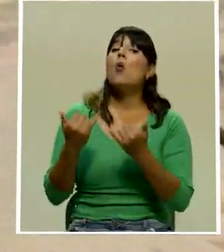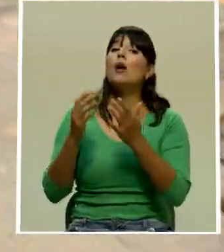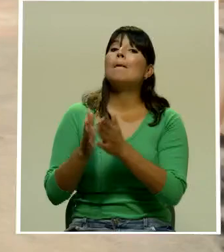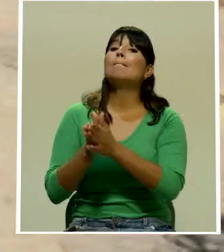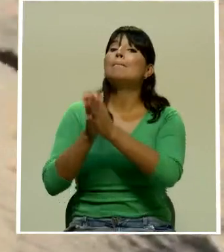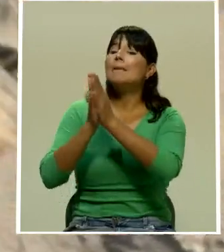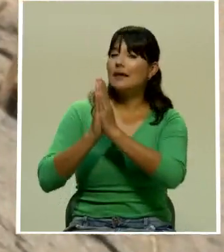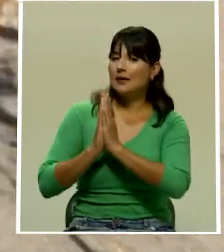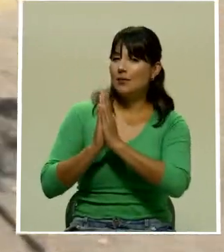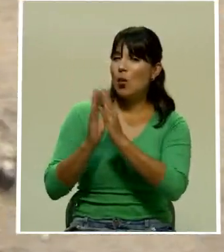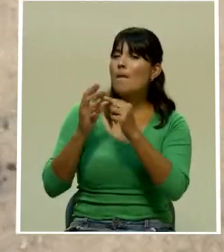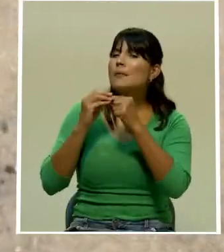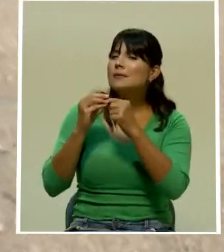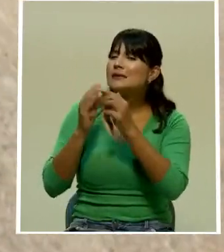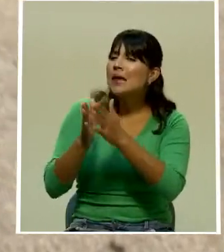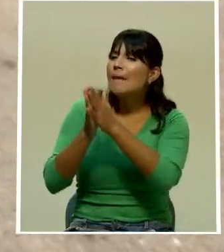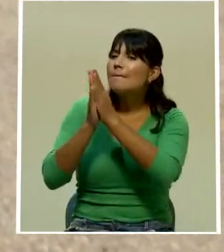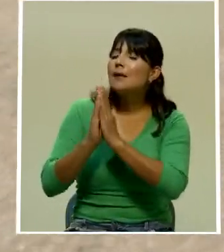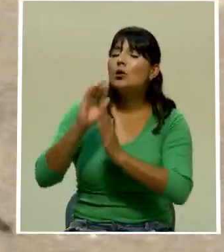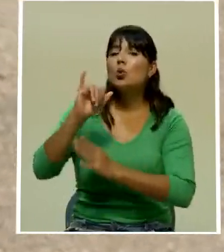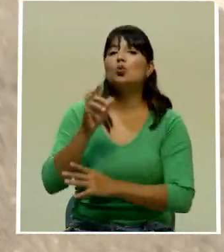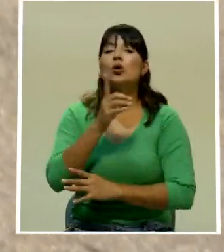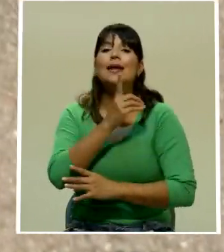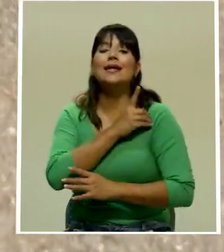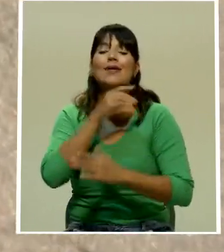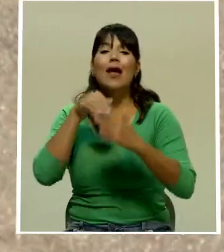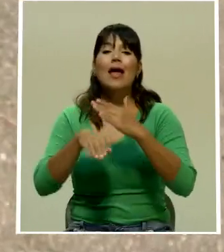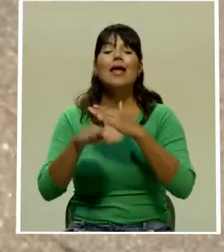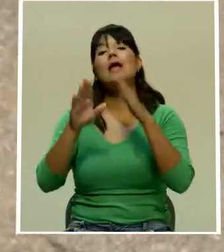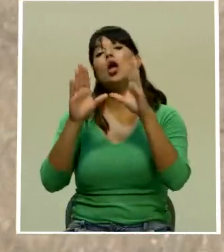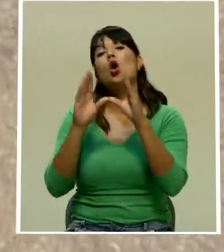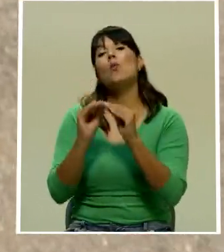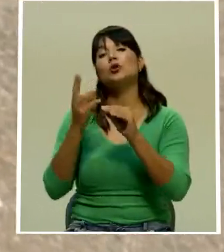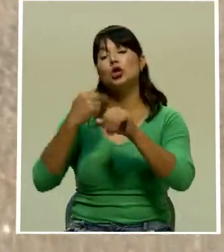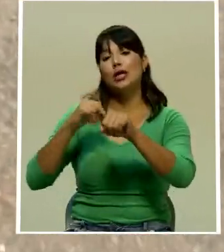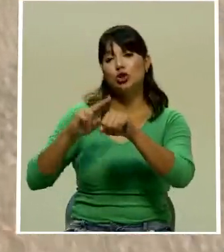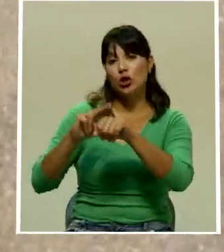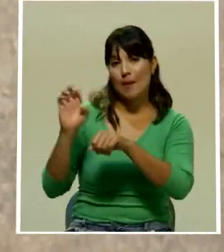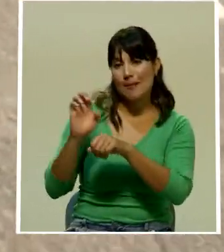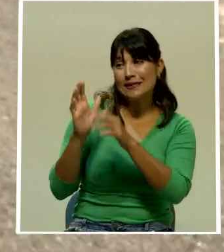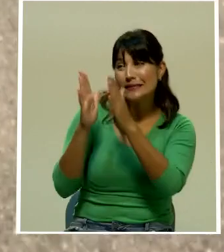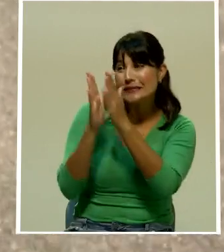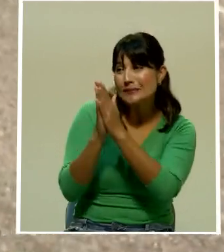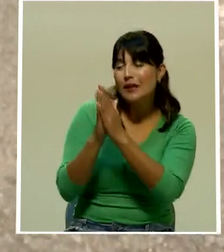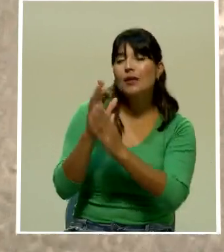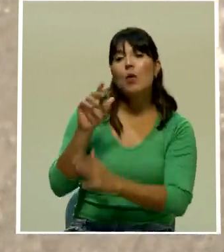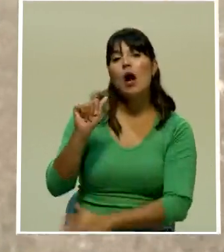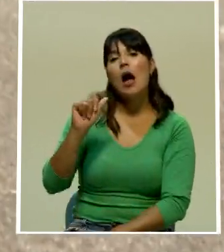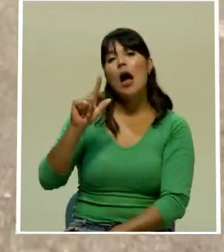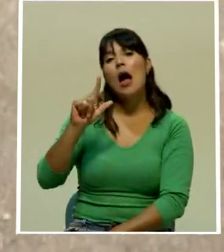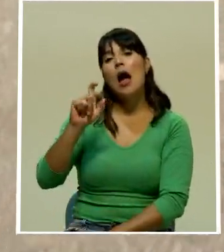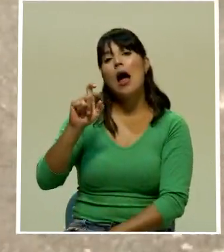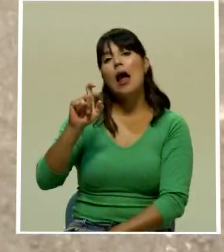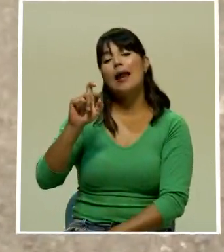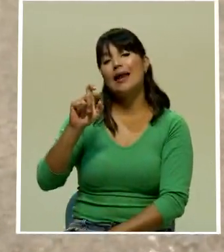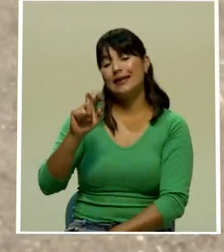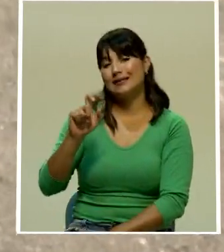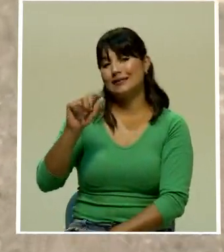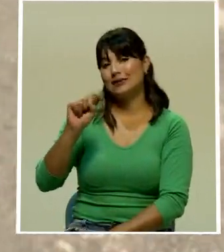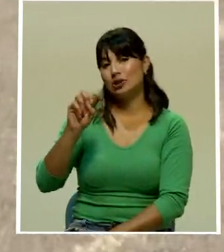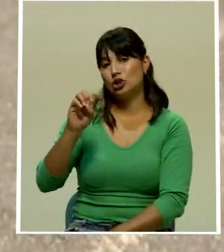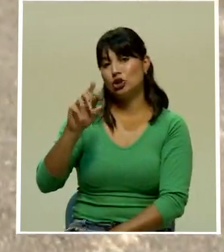principalmente a la Junta Directiva de la Comisión Nacional de Emergencias y a Alex Solís que por favor aprueben el plan de inversión porque